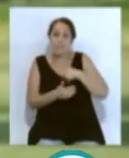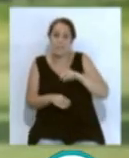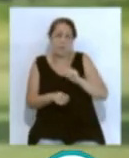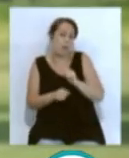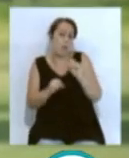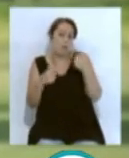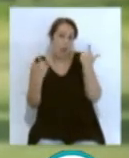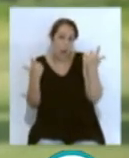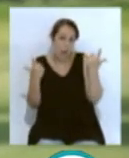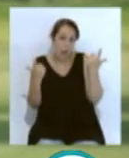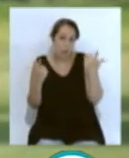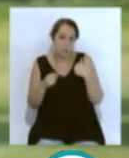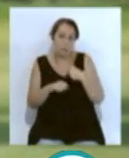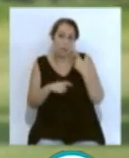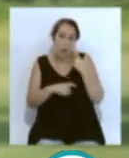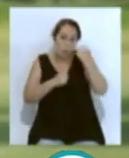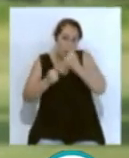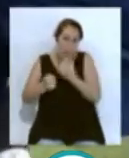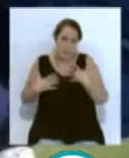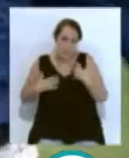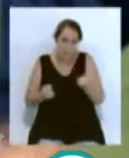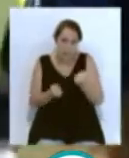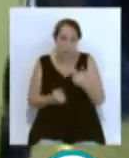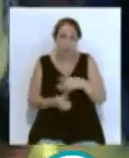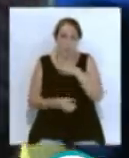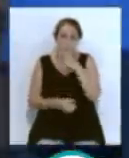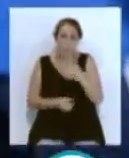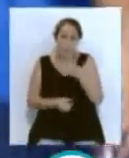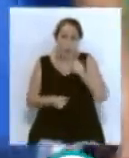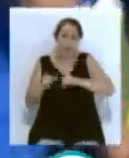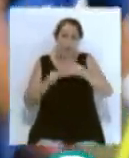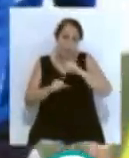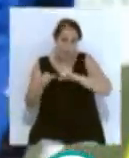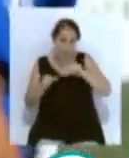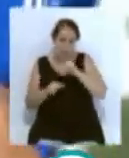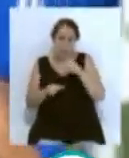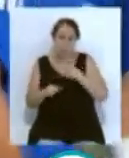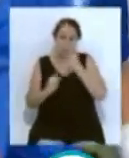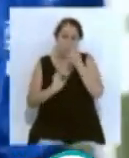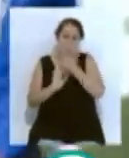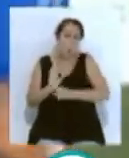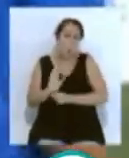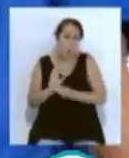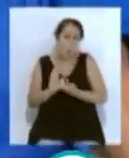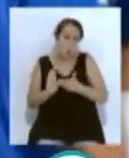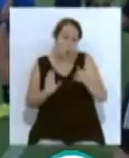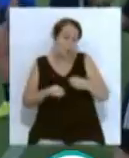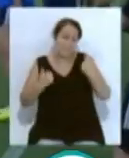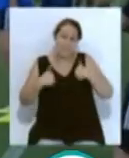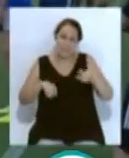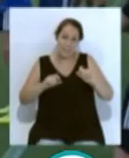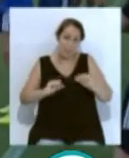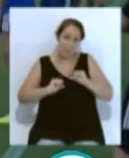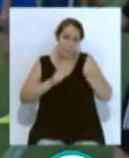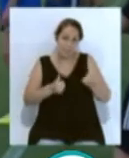conocimientos de las autoridades sanitarias a través de la Liga y se ha iniciado el protocolo dispuesto en este tipo de casos. Los